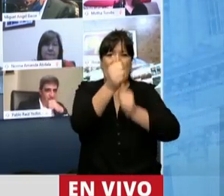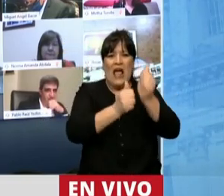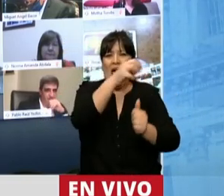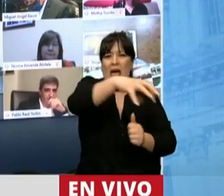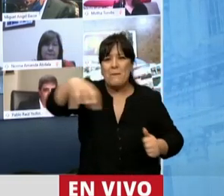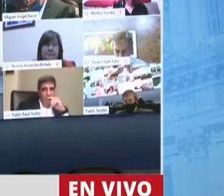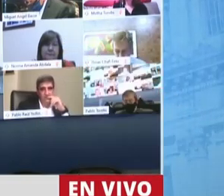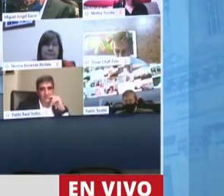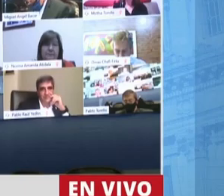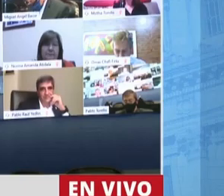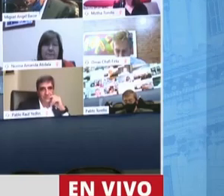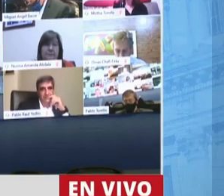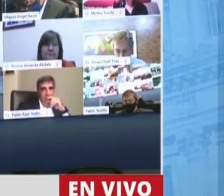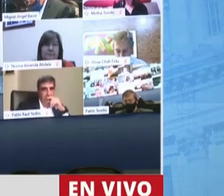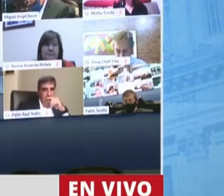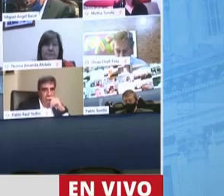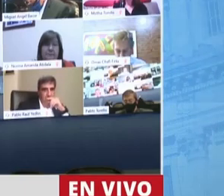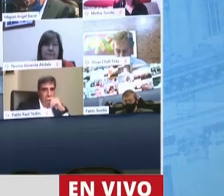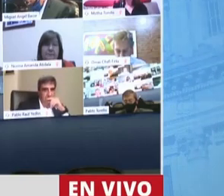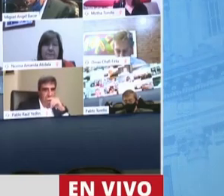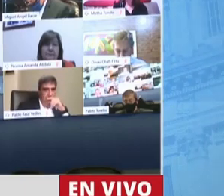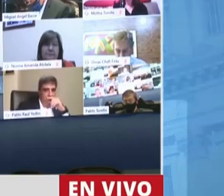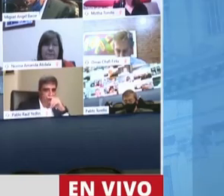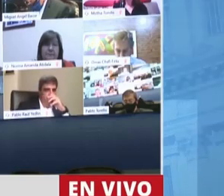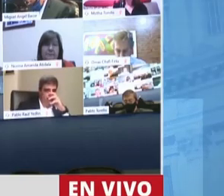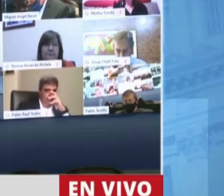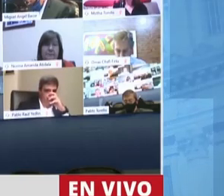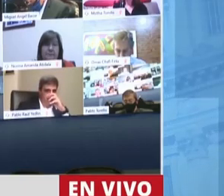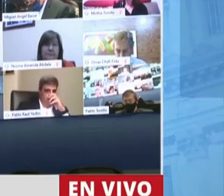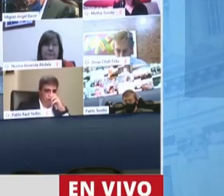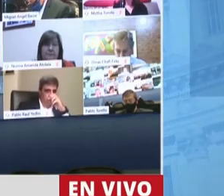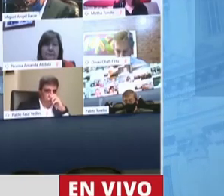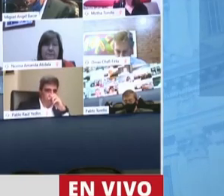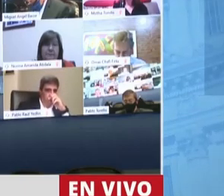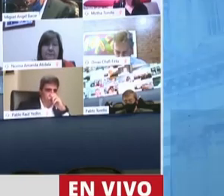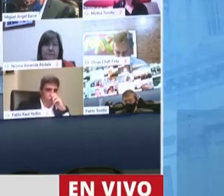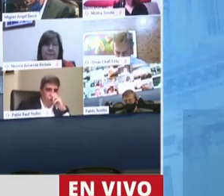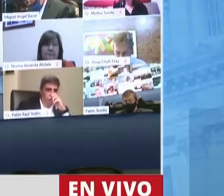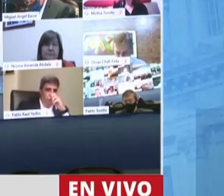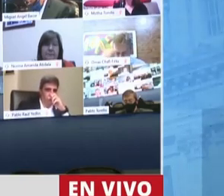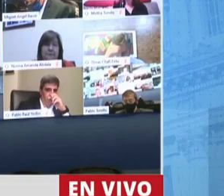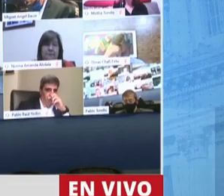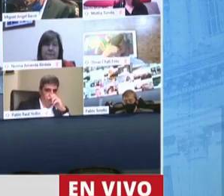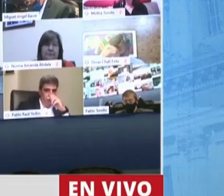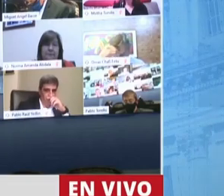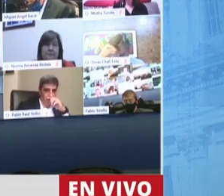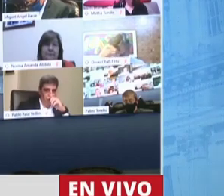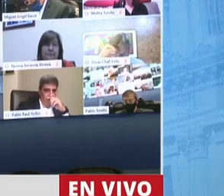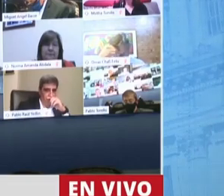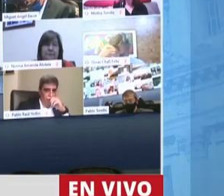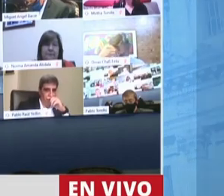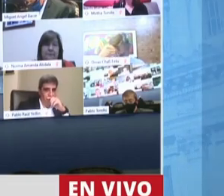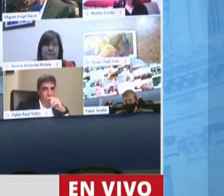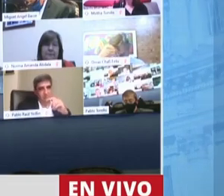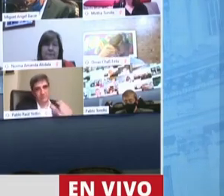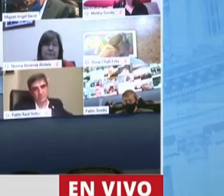exportar. Quiero también compartir lo que aquí se ha dicho, creo que la diputada Cresto lo mencionó, ha